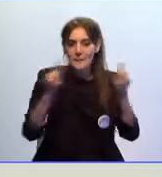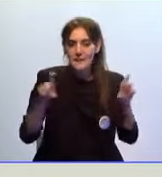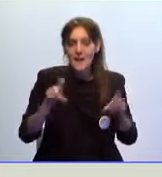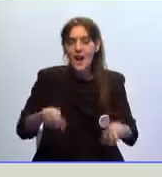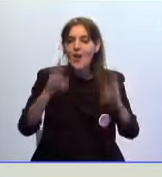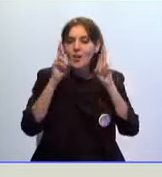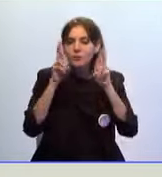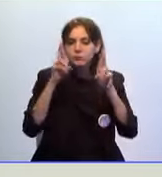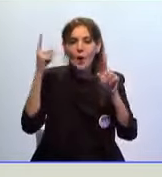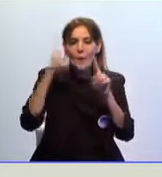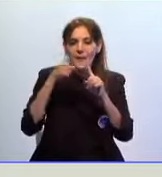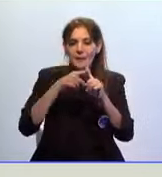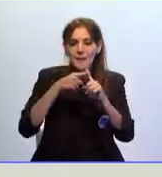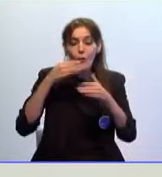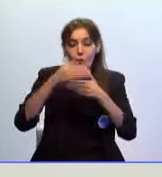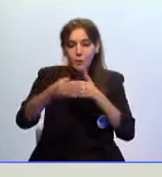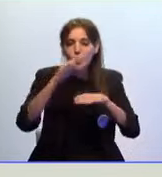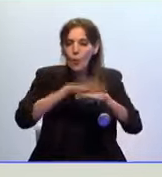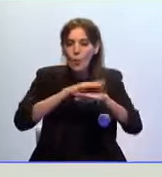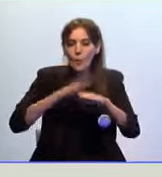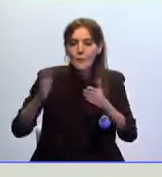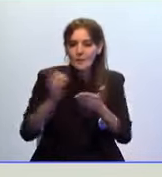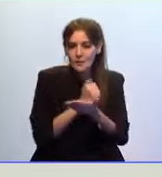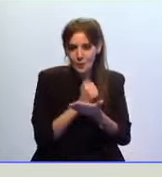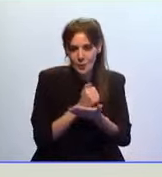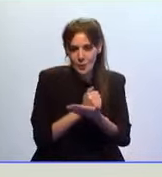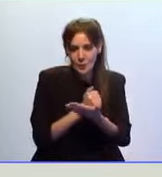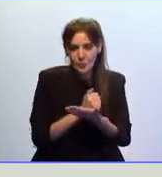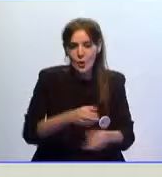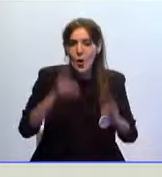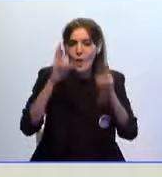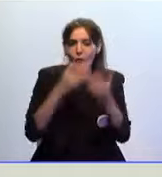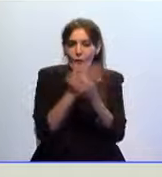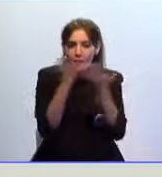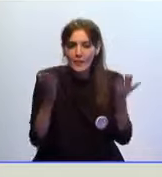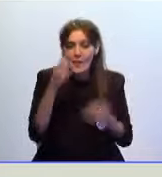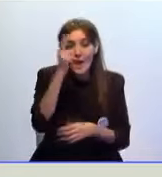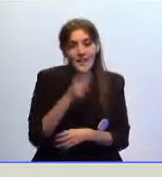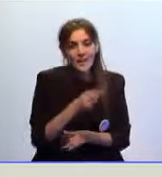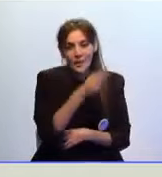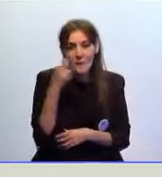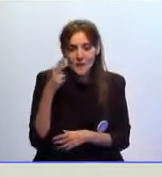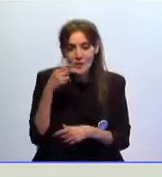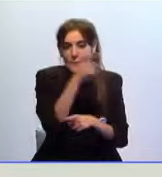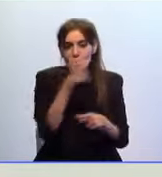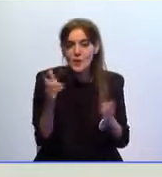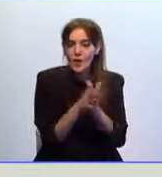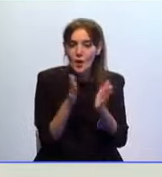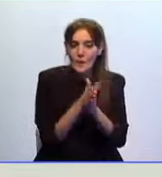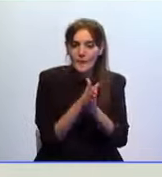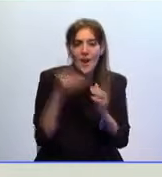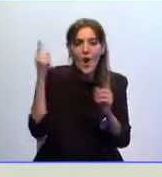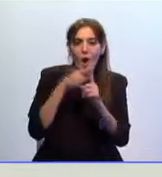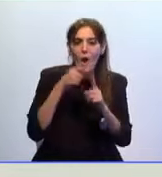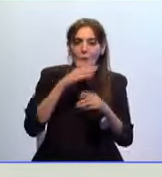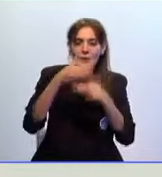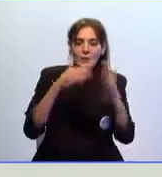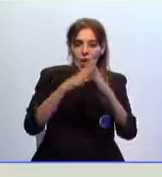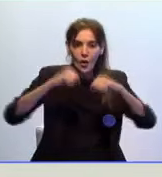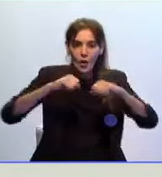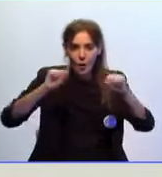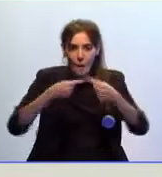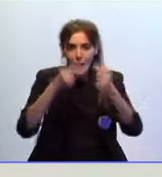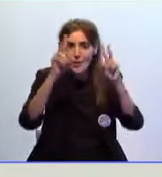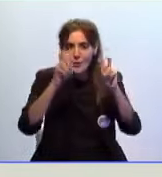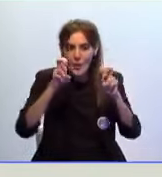esperemos cumplir todas nuestras expectativas y todos los ofrecimientos y promesas que le hemos hecho a los compañeros de tener nuevos convenios